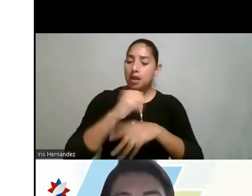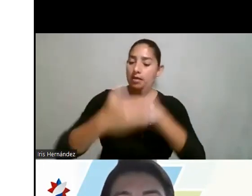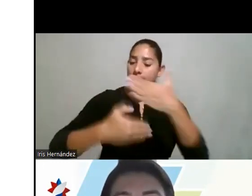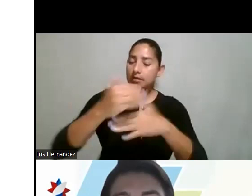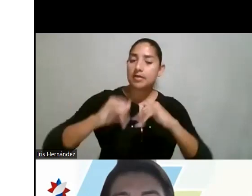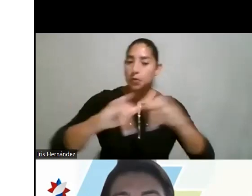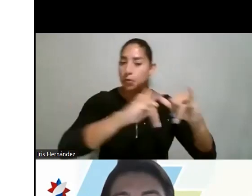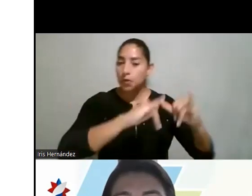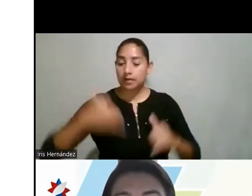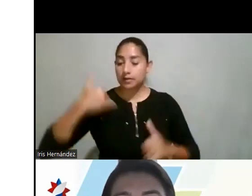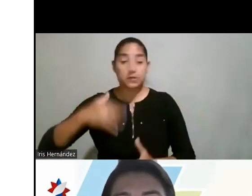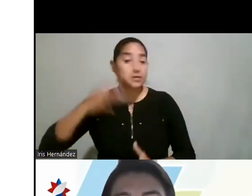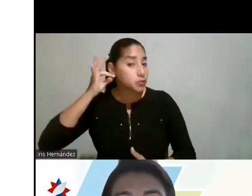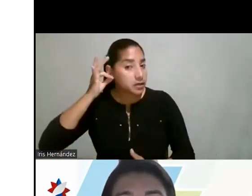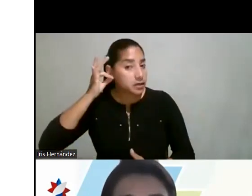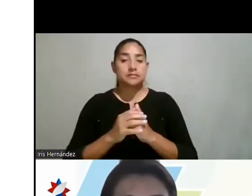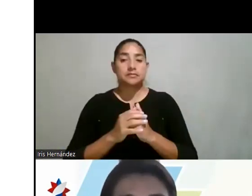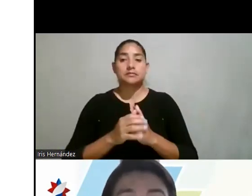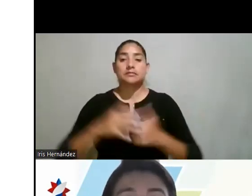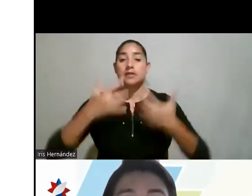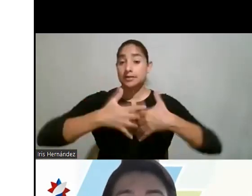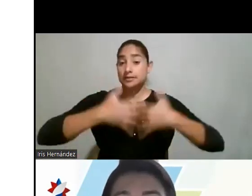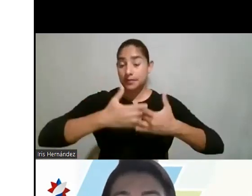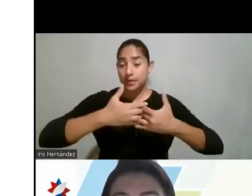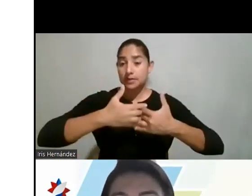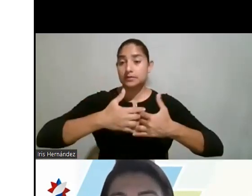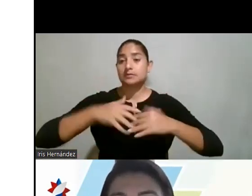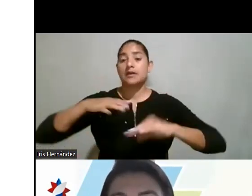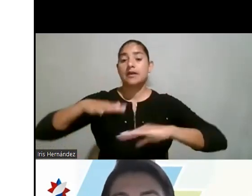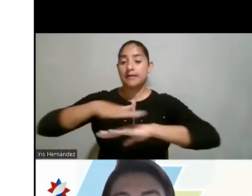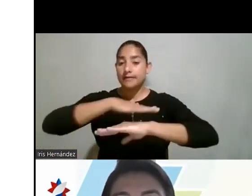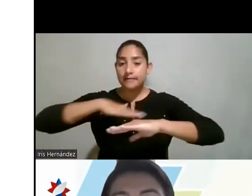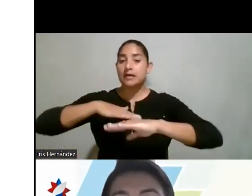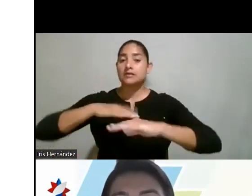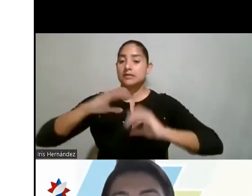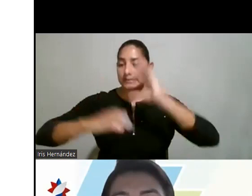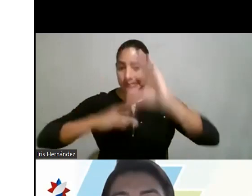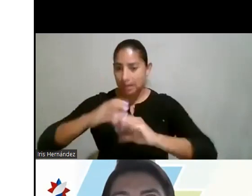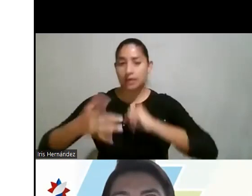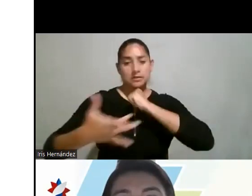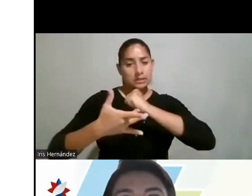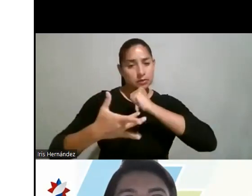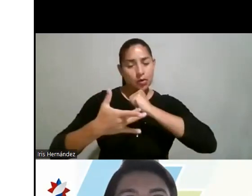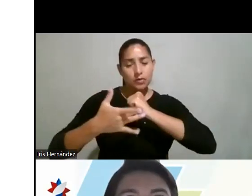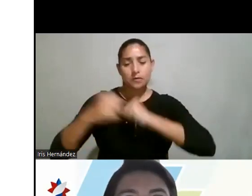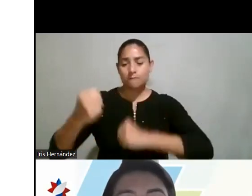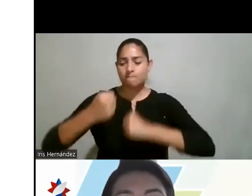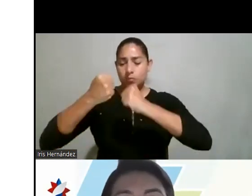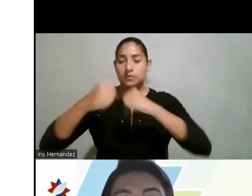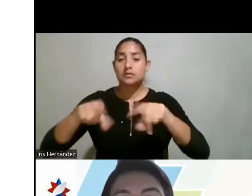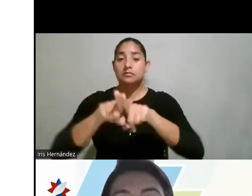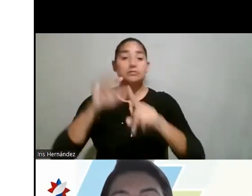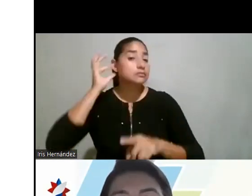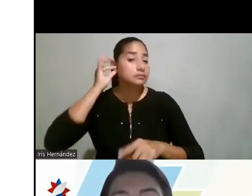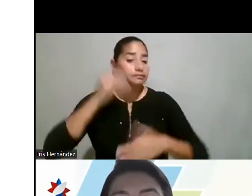de igualdad entre hombres y mujeres en las empresas de base científico-tecnológica y también, fortalecer a las